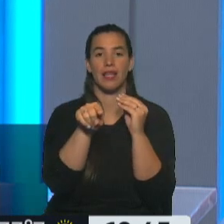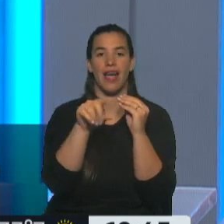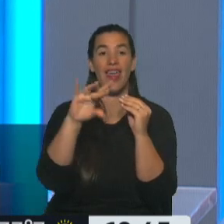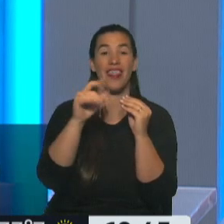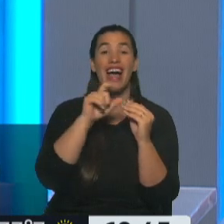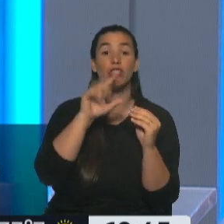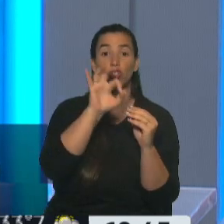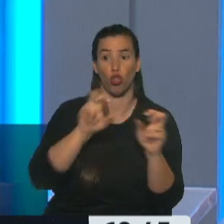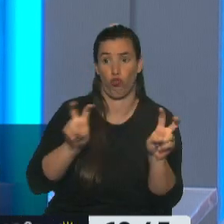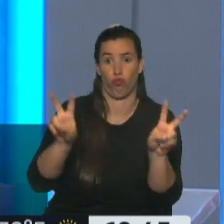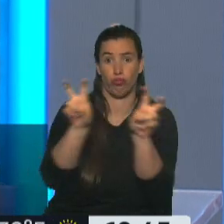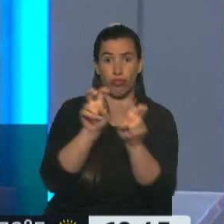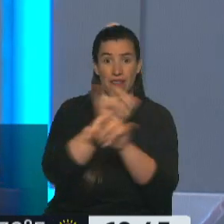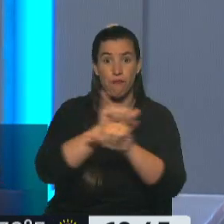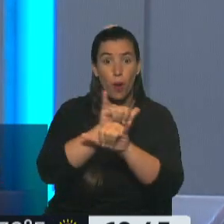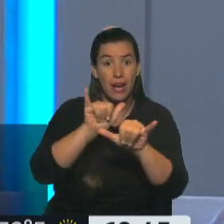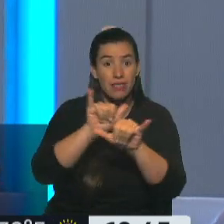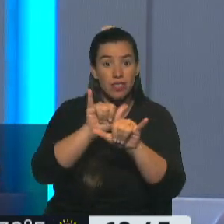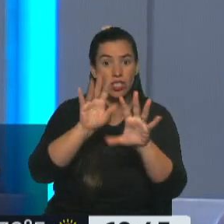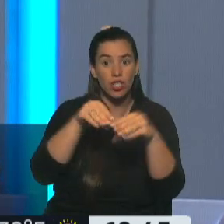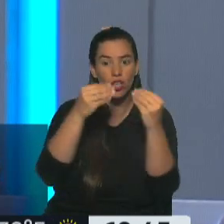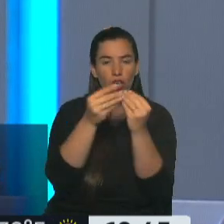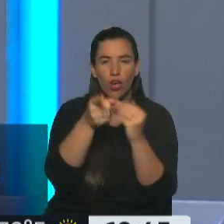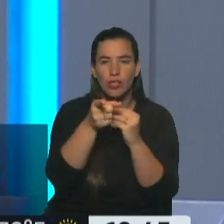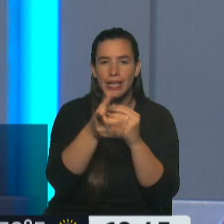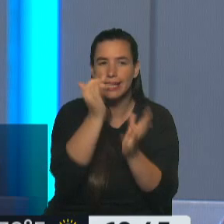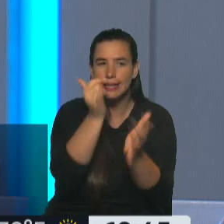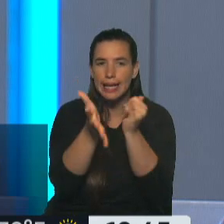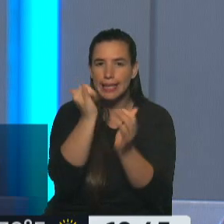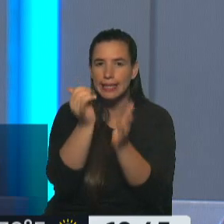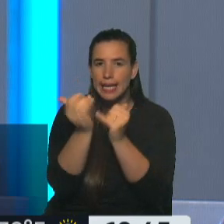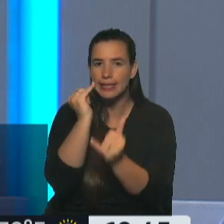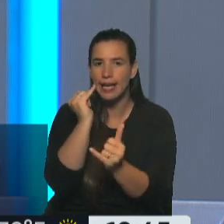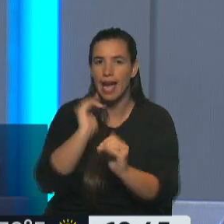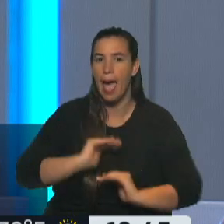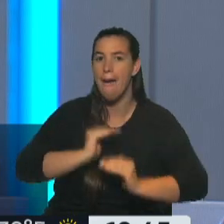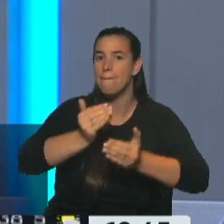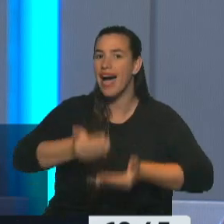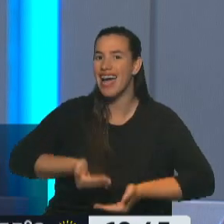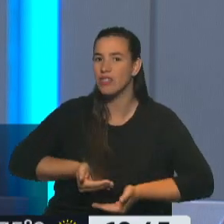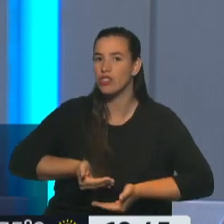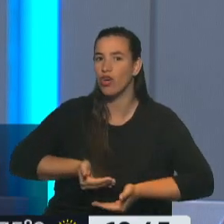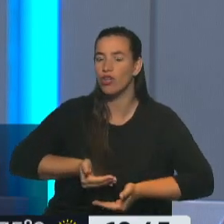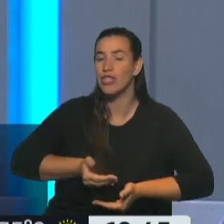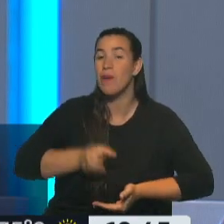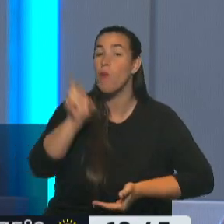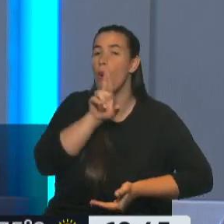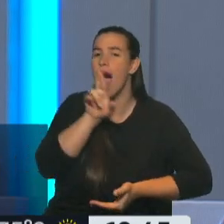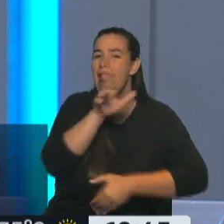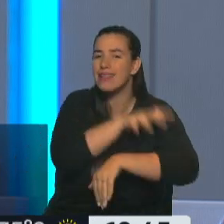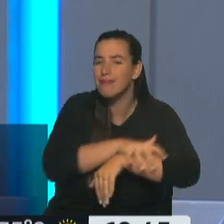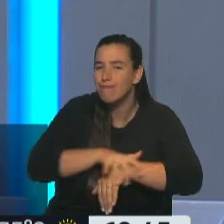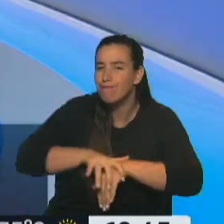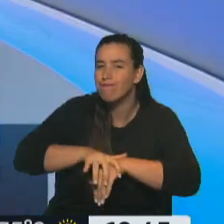de fuente de detección activa de embarazos en situación de vulnerabilidad. ¿Qué estás diciendo? Sí,